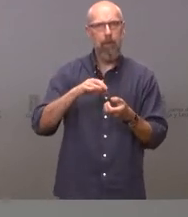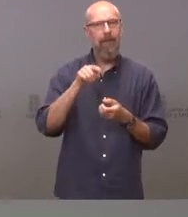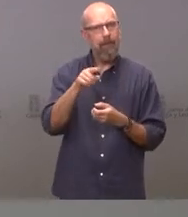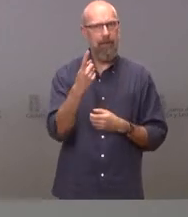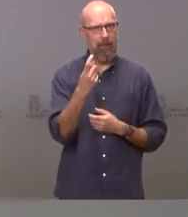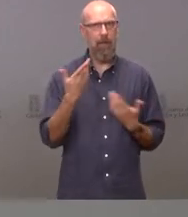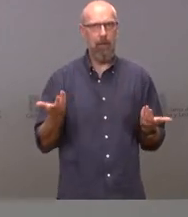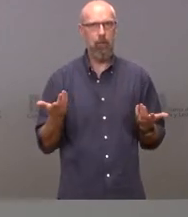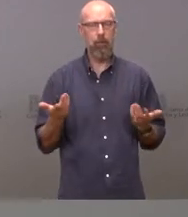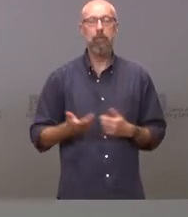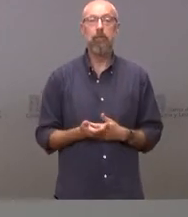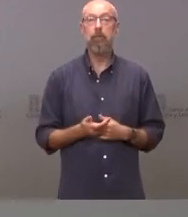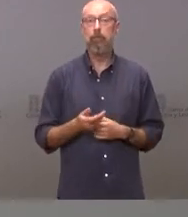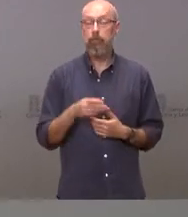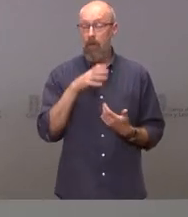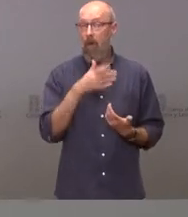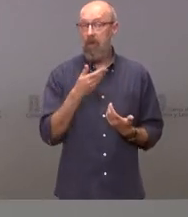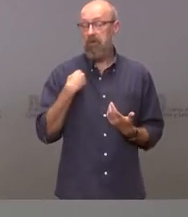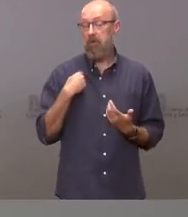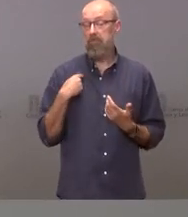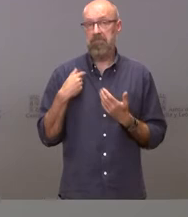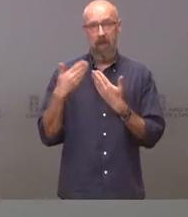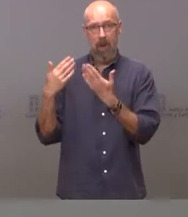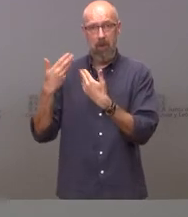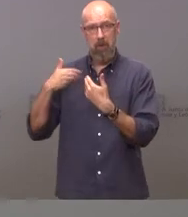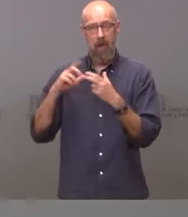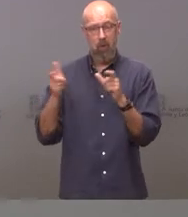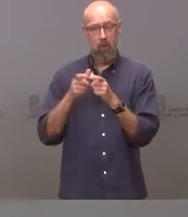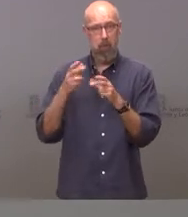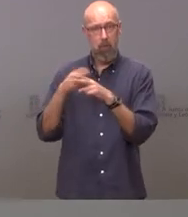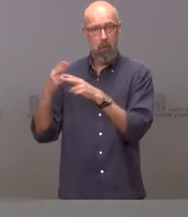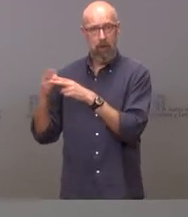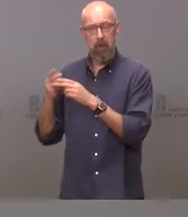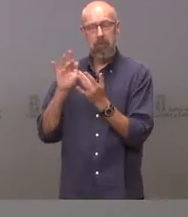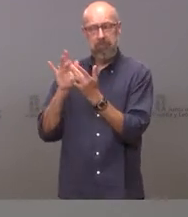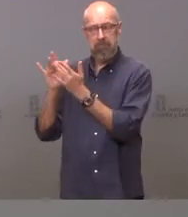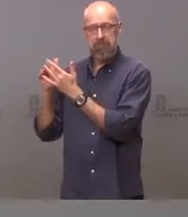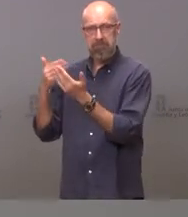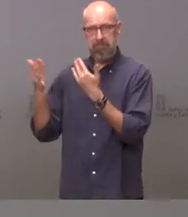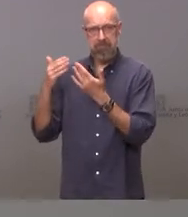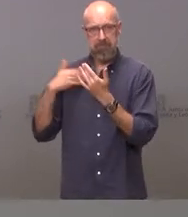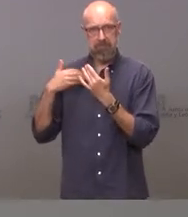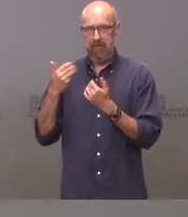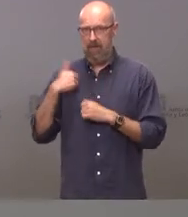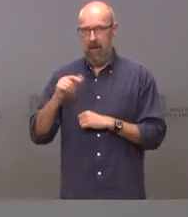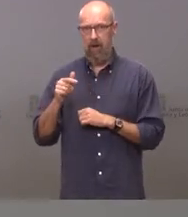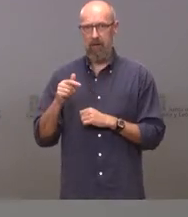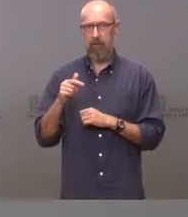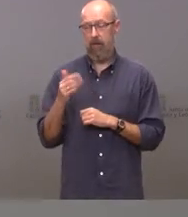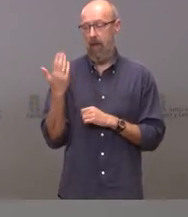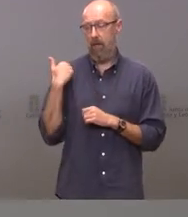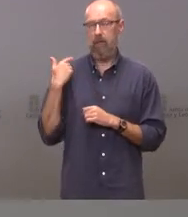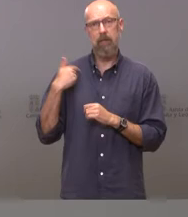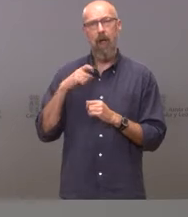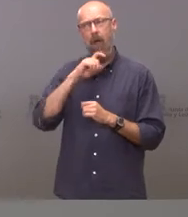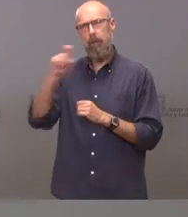manifiesto que he tenido posibilidad de conversar con miembros de todos los grupos parlamentarios, con representación en las Cortes, en la jornada de ayer para avanzarles ya esta